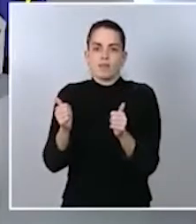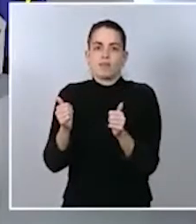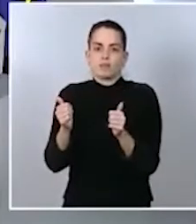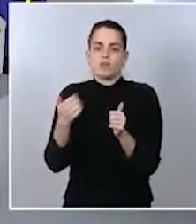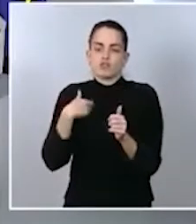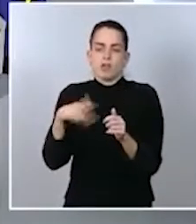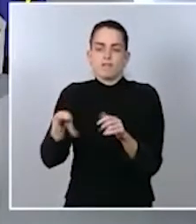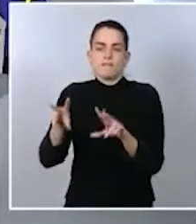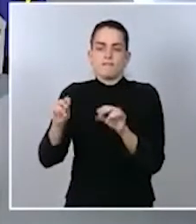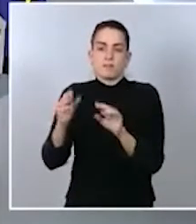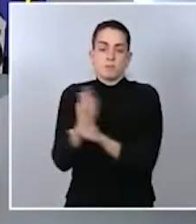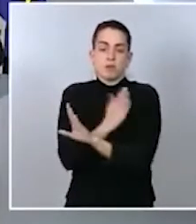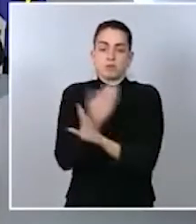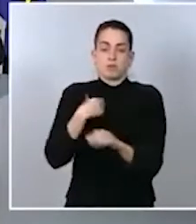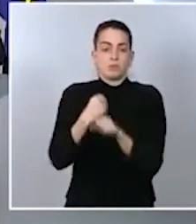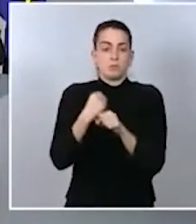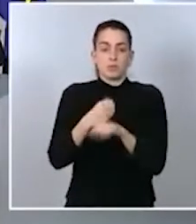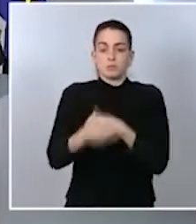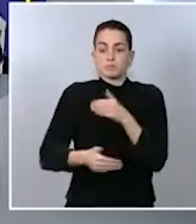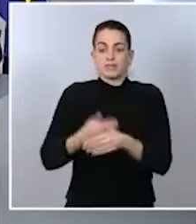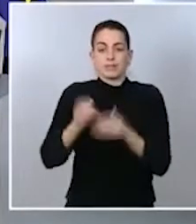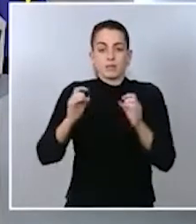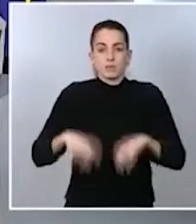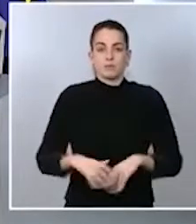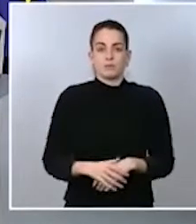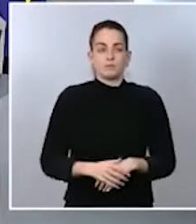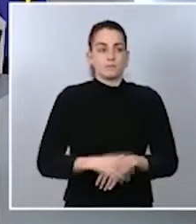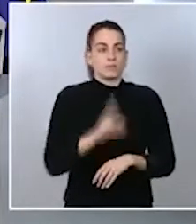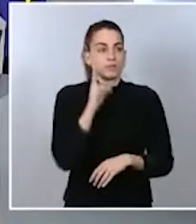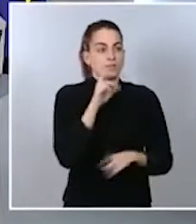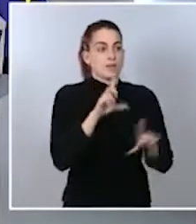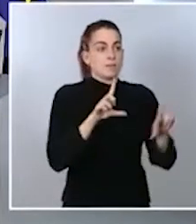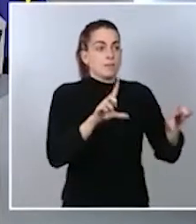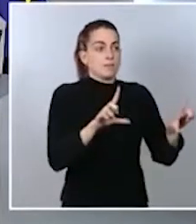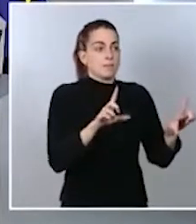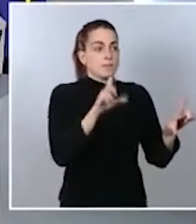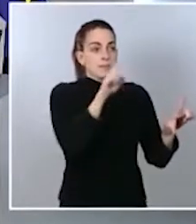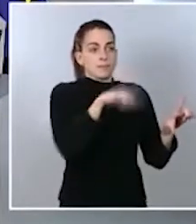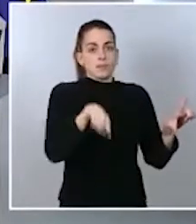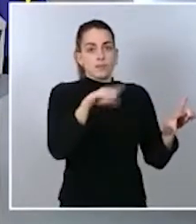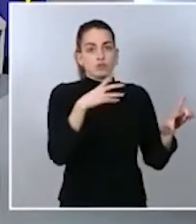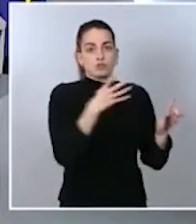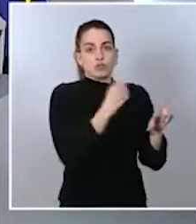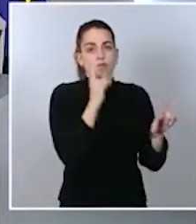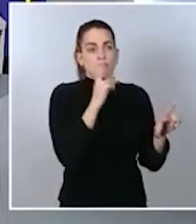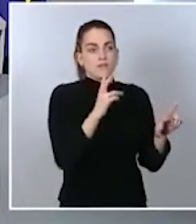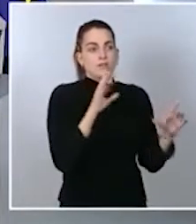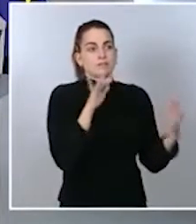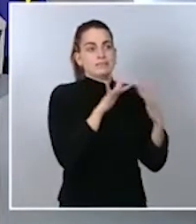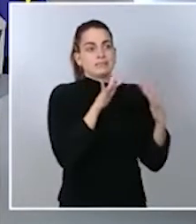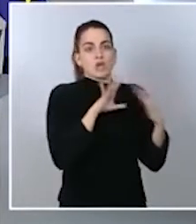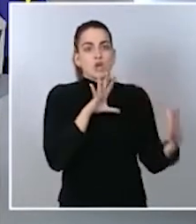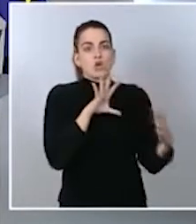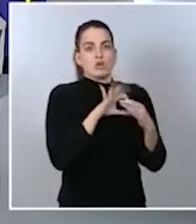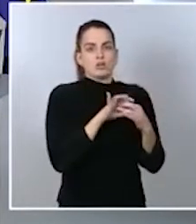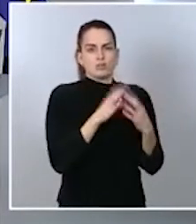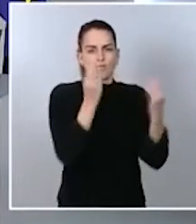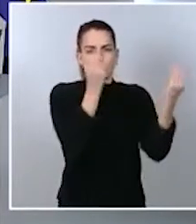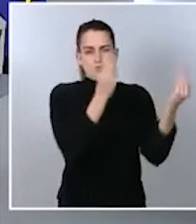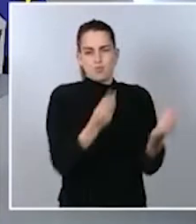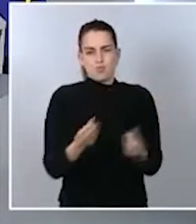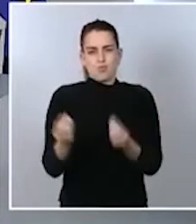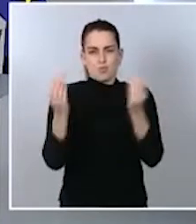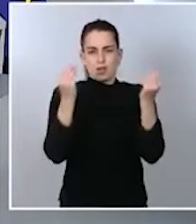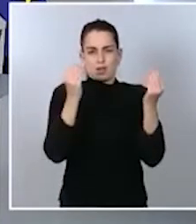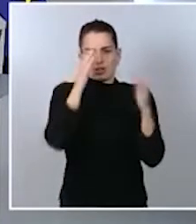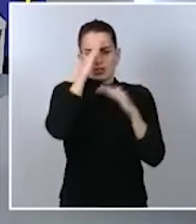Ministros, pueden ver en la pantalla todos los medios de comunicación que están conectados a esta rueda de prensa, son muchos, hay una gran atención siempre